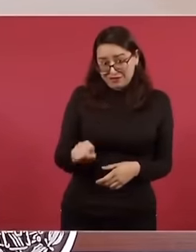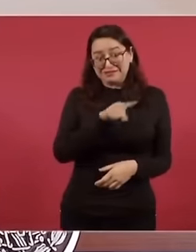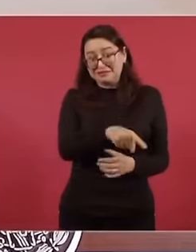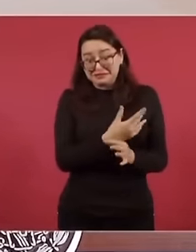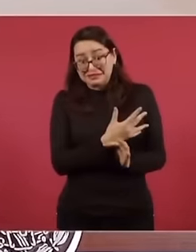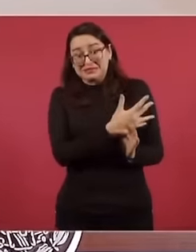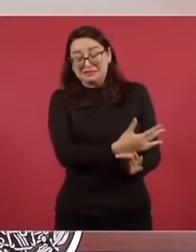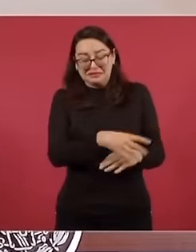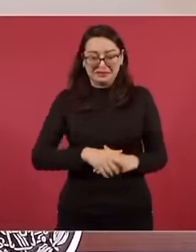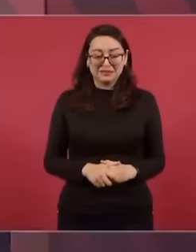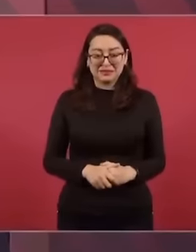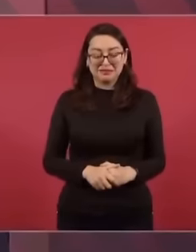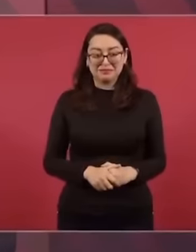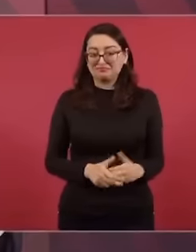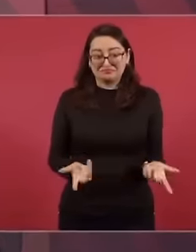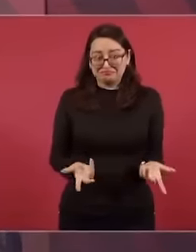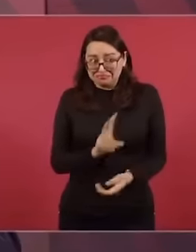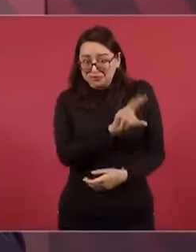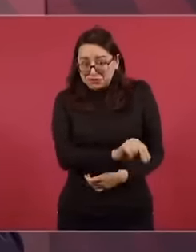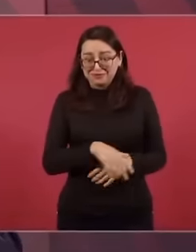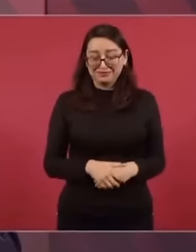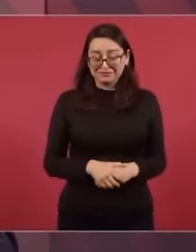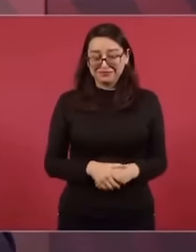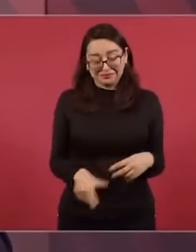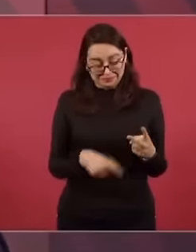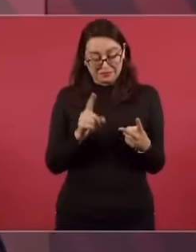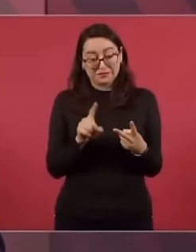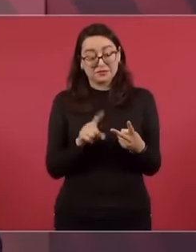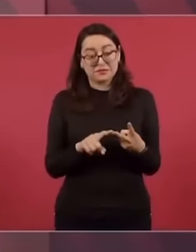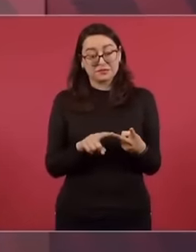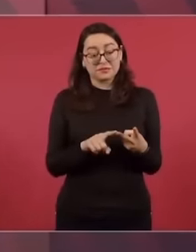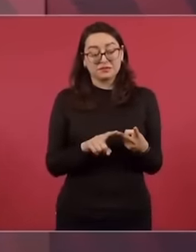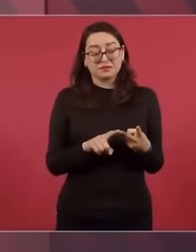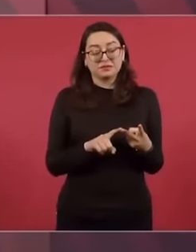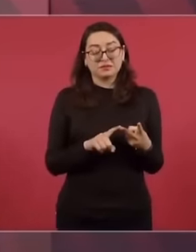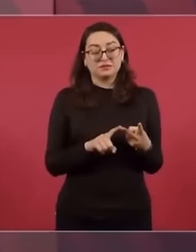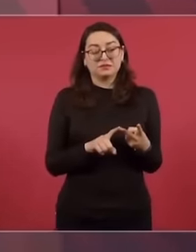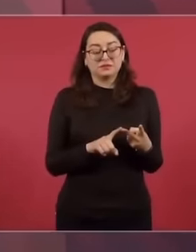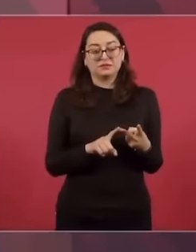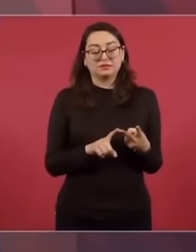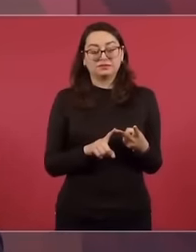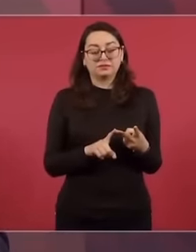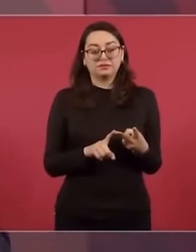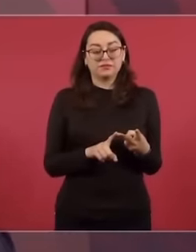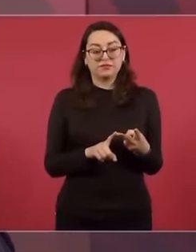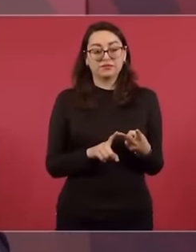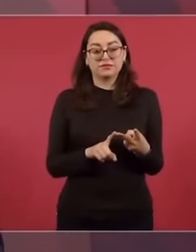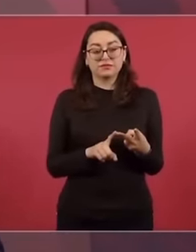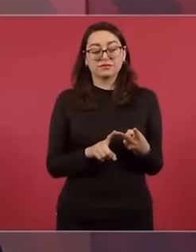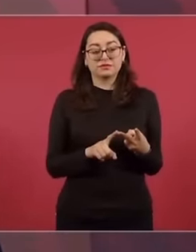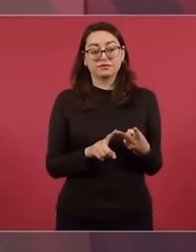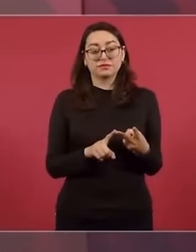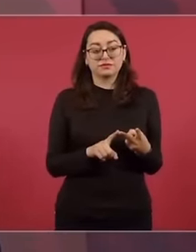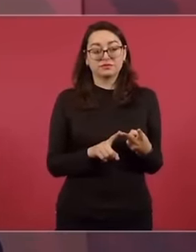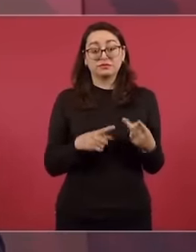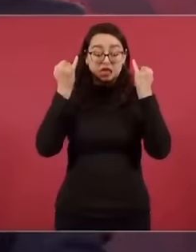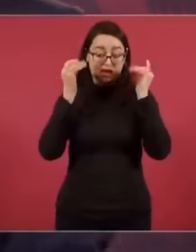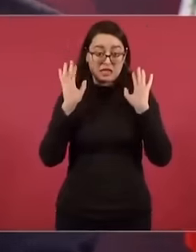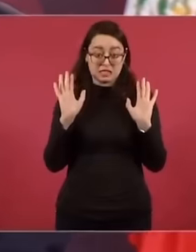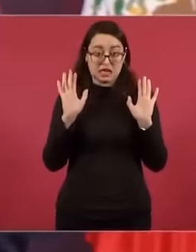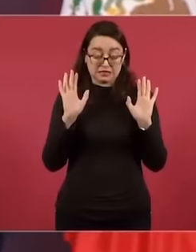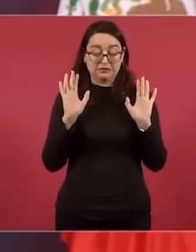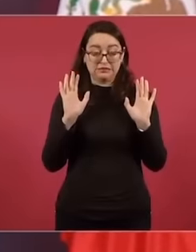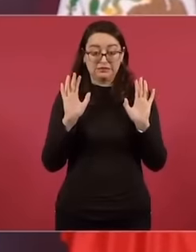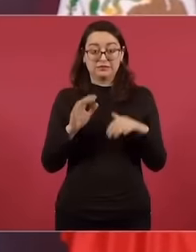él manifestó. Pues no. Y lo otro también es que están pensando que vamos a